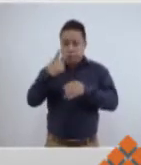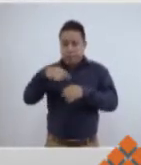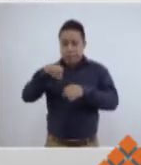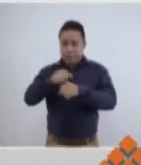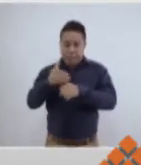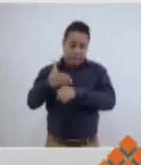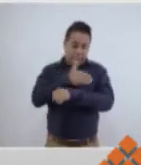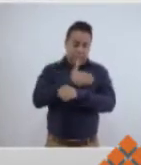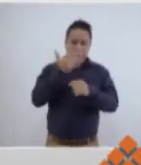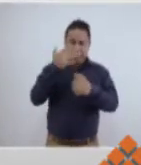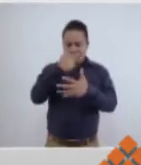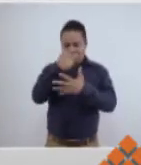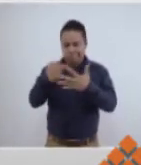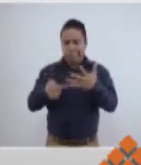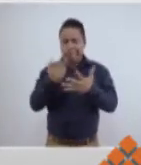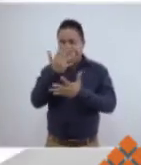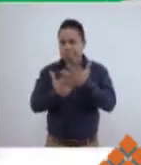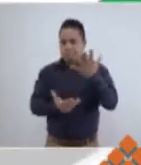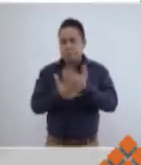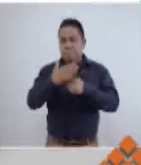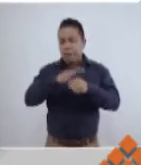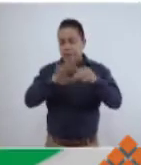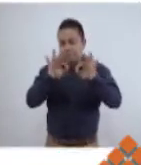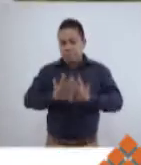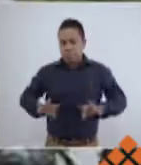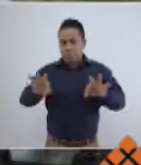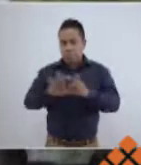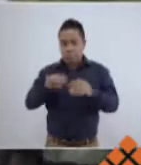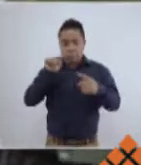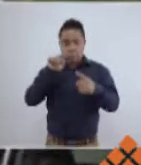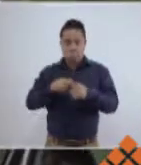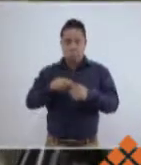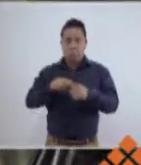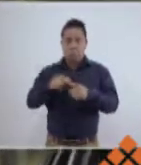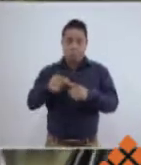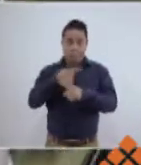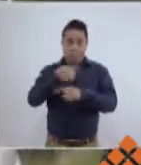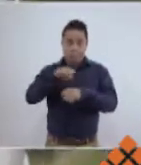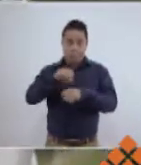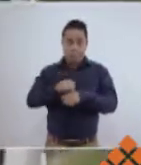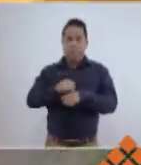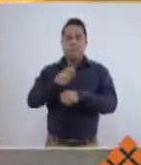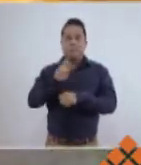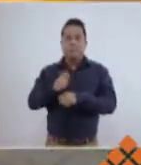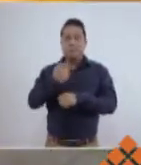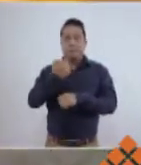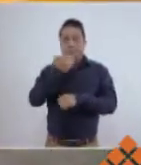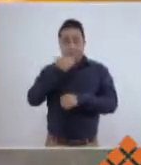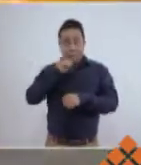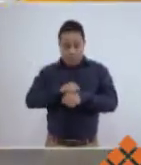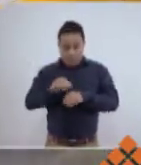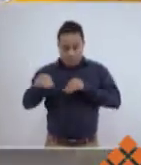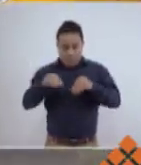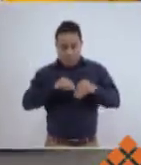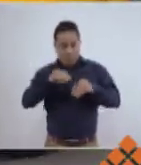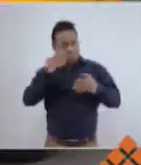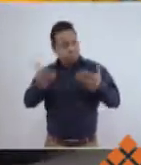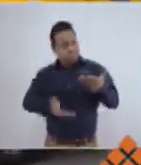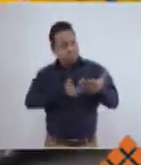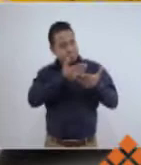más importantes de la semana. 1. Esta semana, la Secretaría de Movilidad